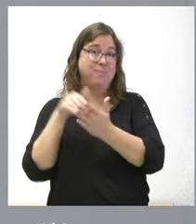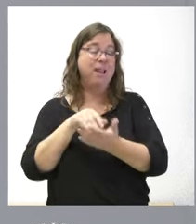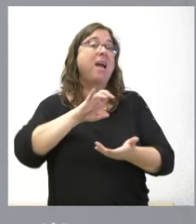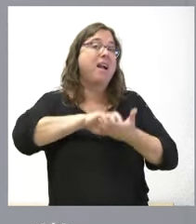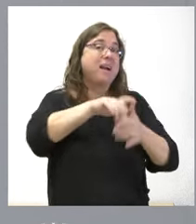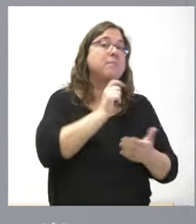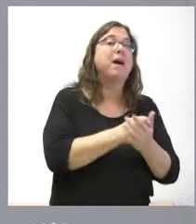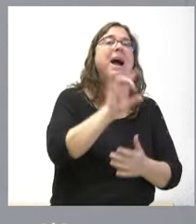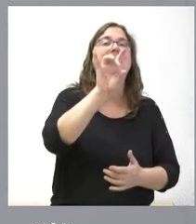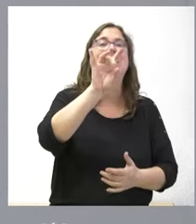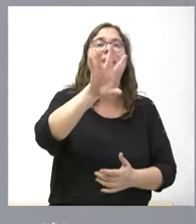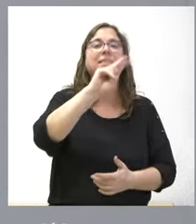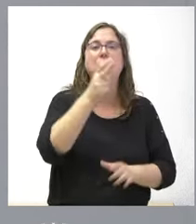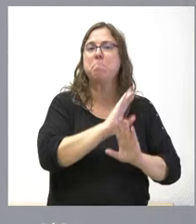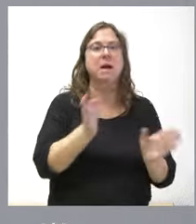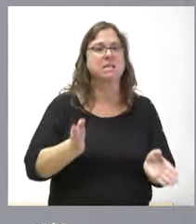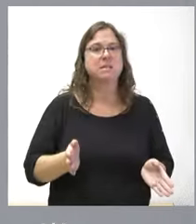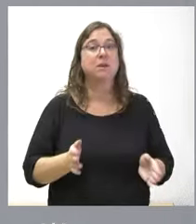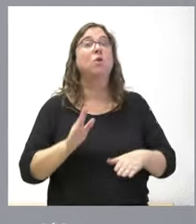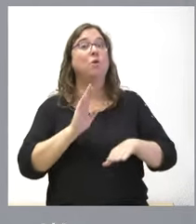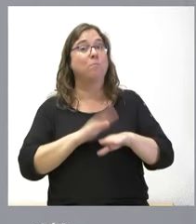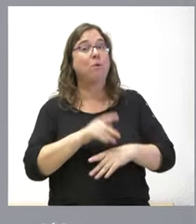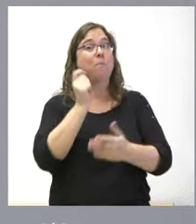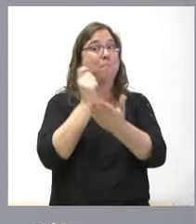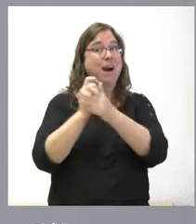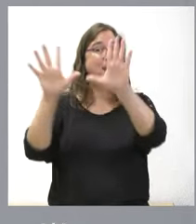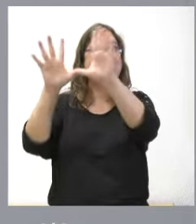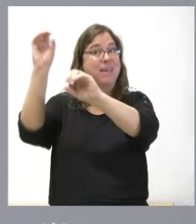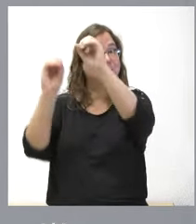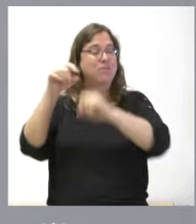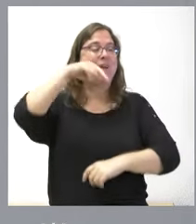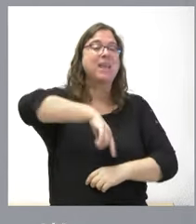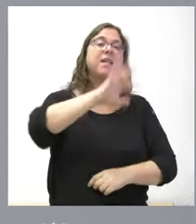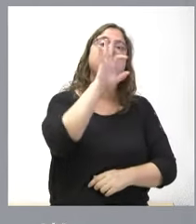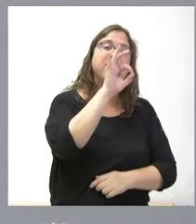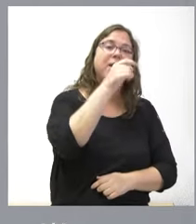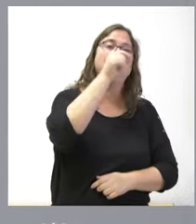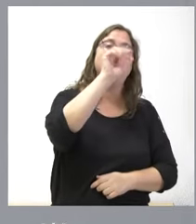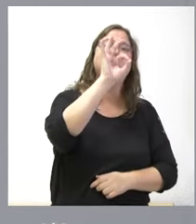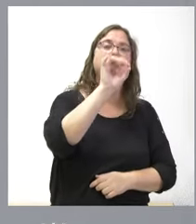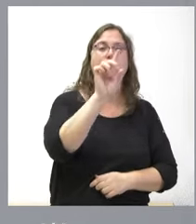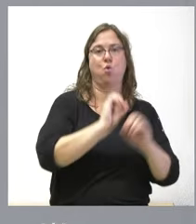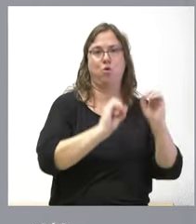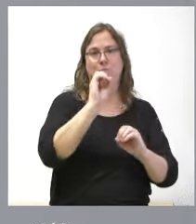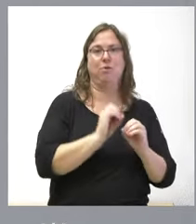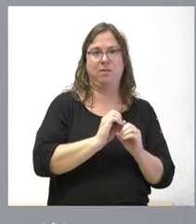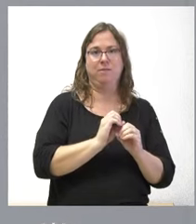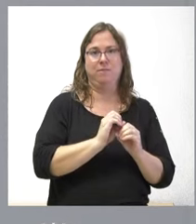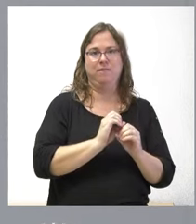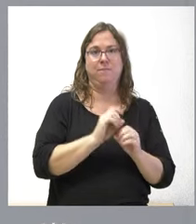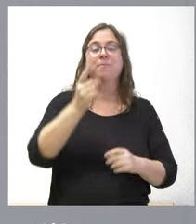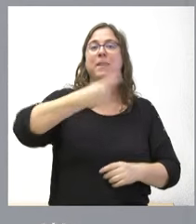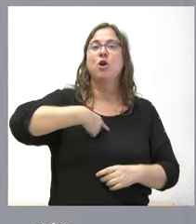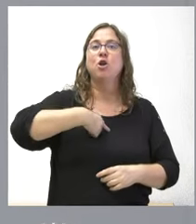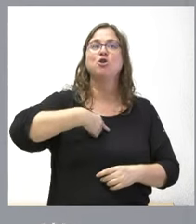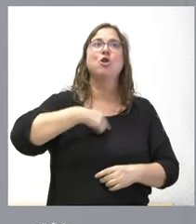15 euros ¿Por qué? Porque en vez de pagar el 10% se paga el 0,01% Nosotros no podemos eliminar el